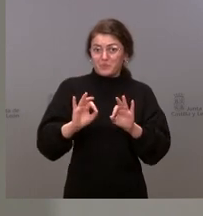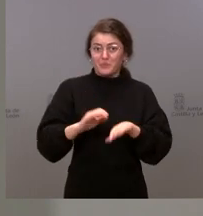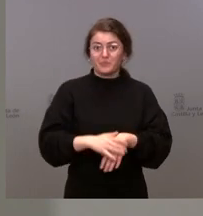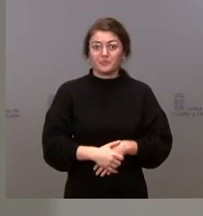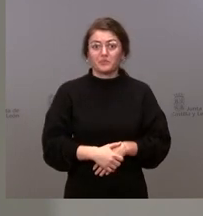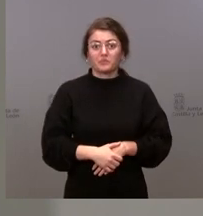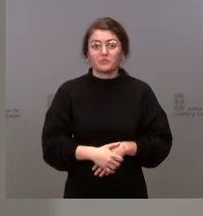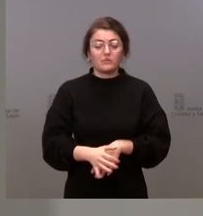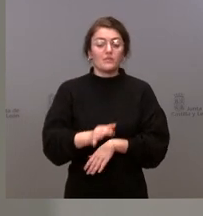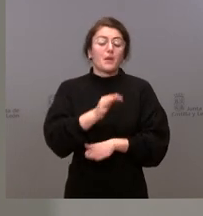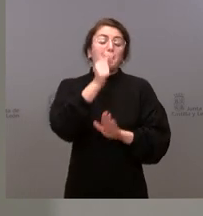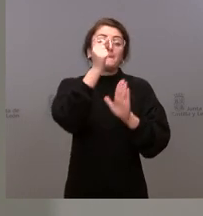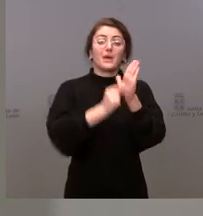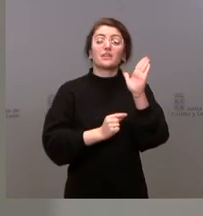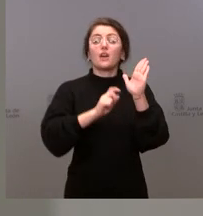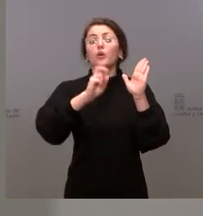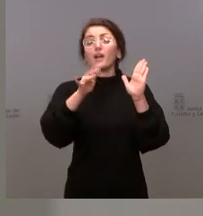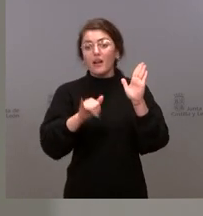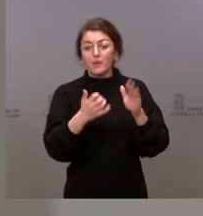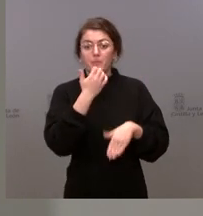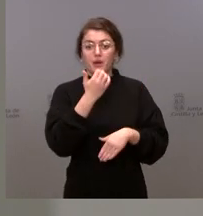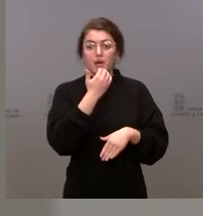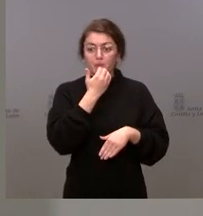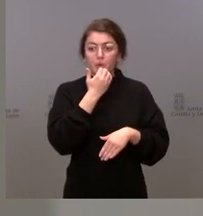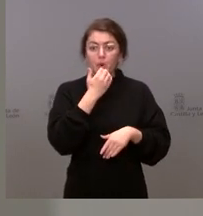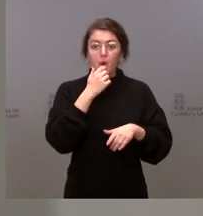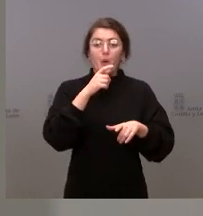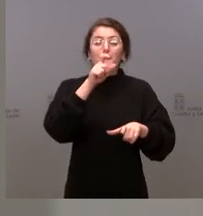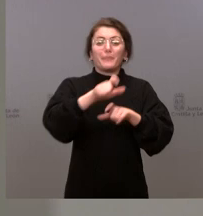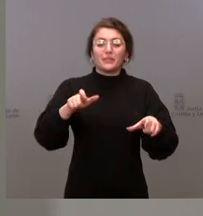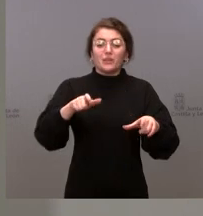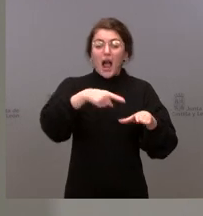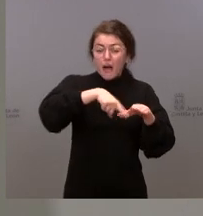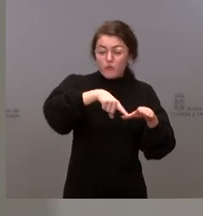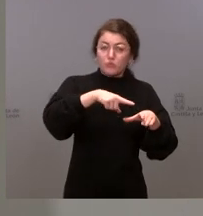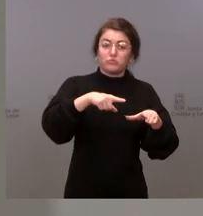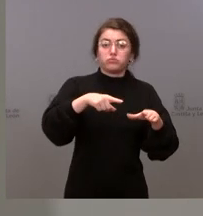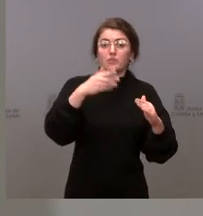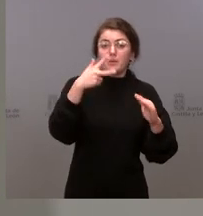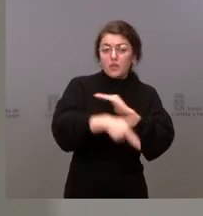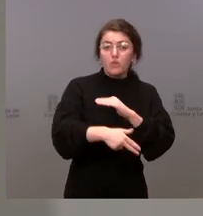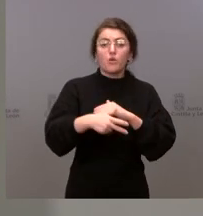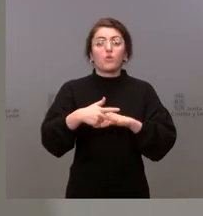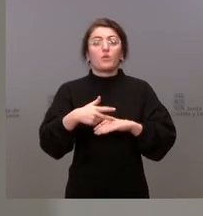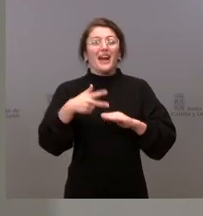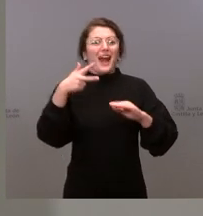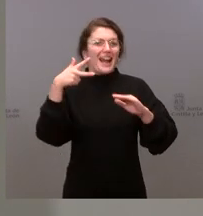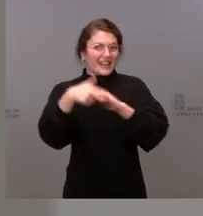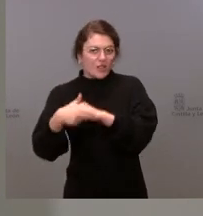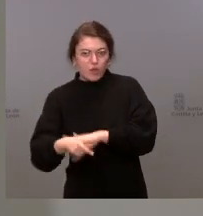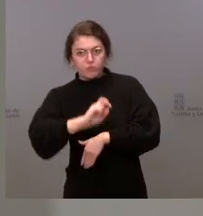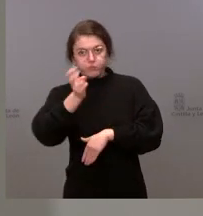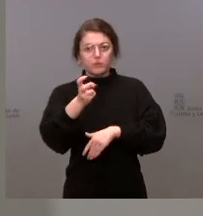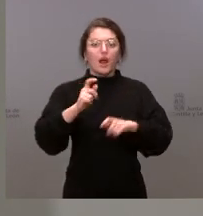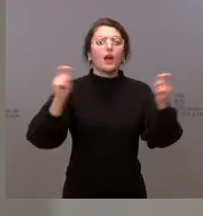Hay otras medidas, limitación de aforos, restricciones, campañas, una serie de medidas que se van a